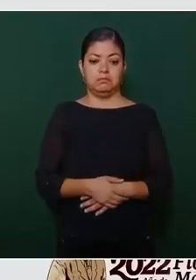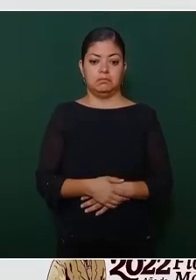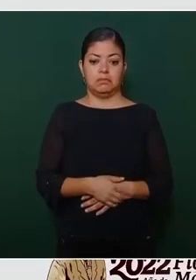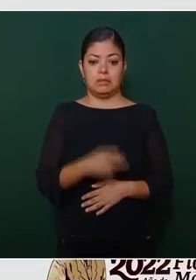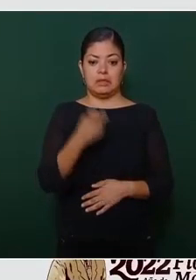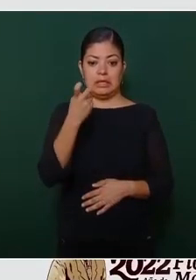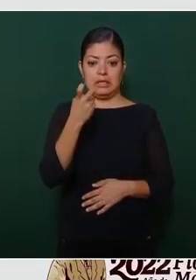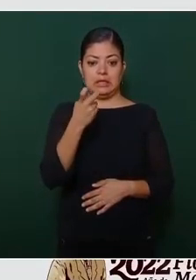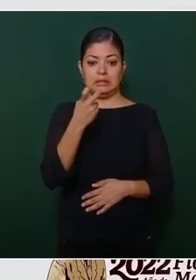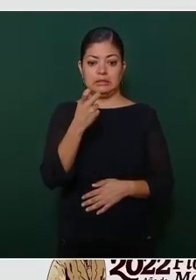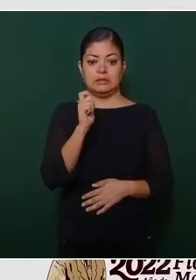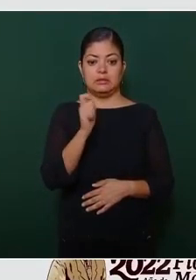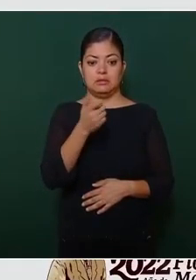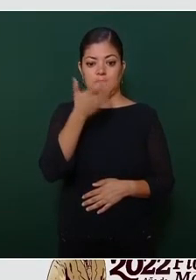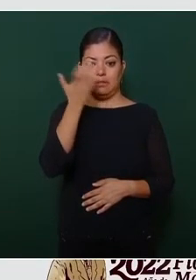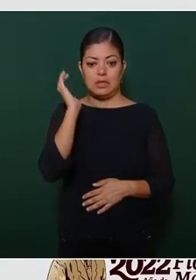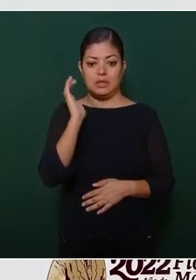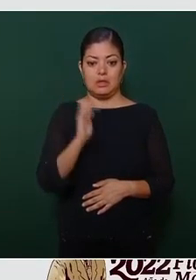este nada más es Peña,